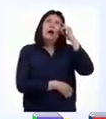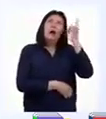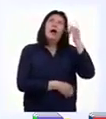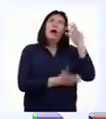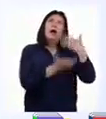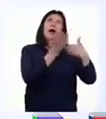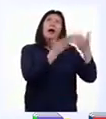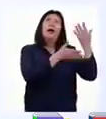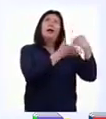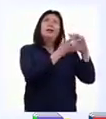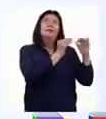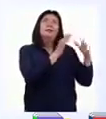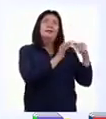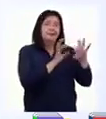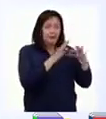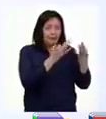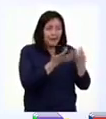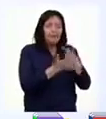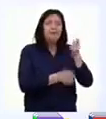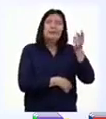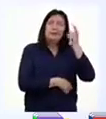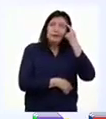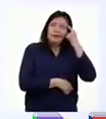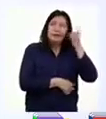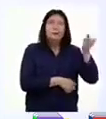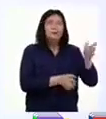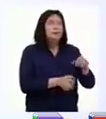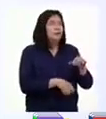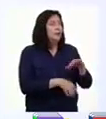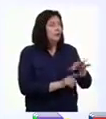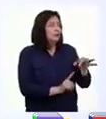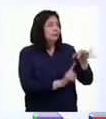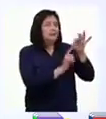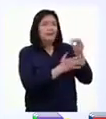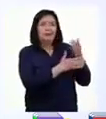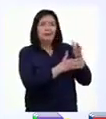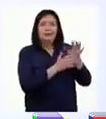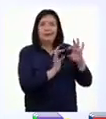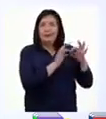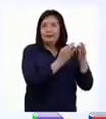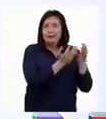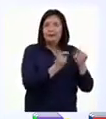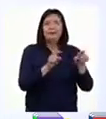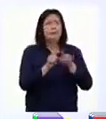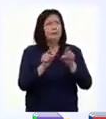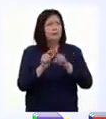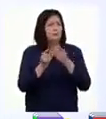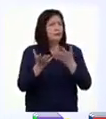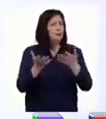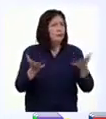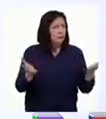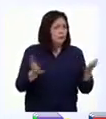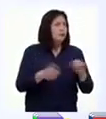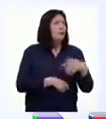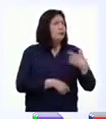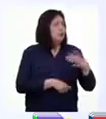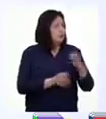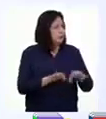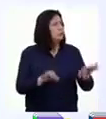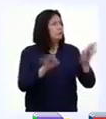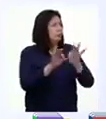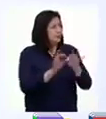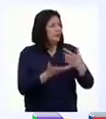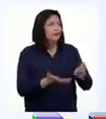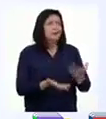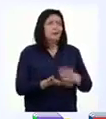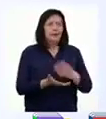historias de nuestra familia, momentos especiales que hemos compartido, así como también objetos que han sido importantes